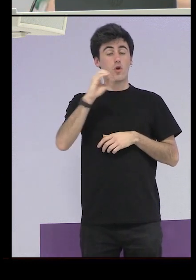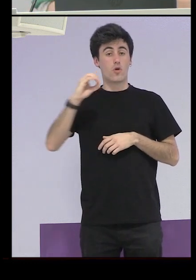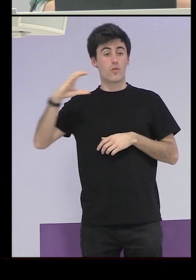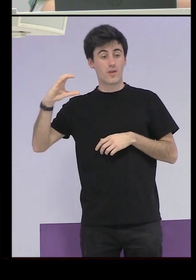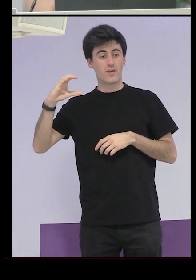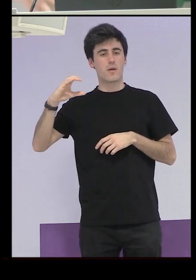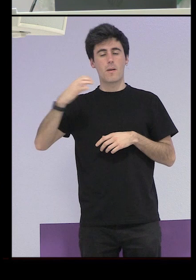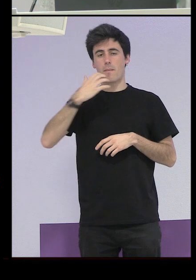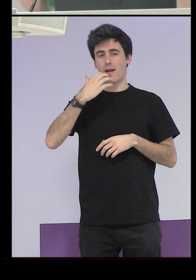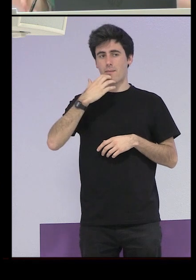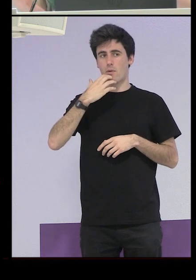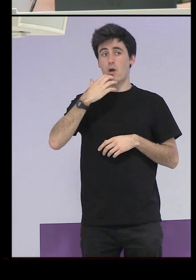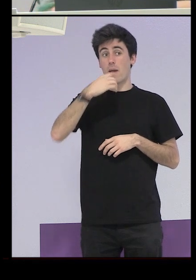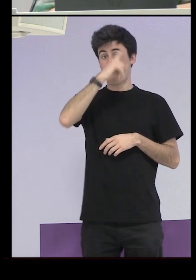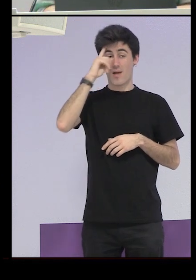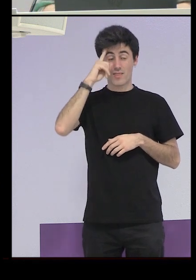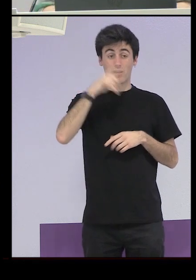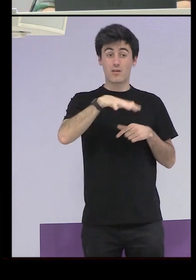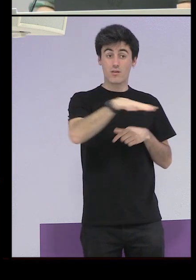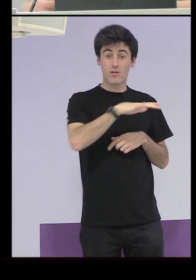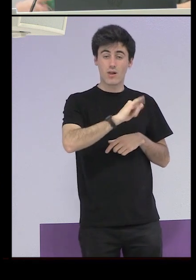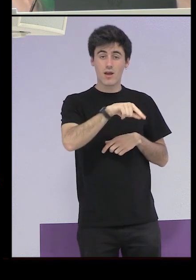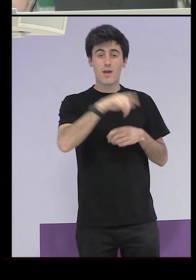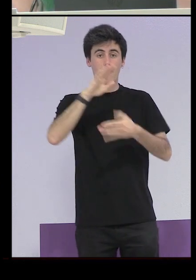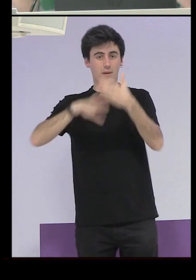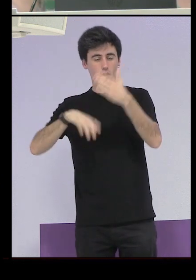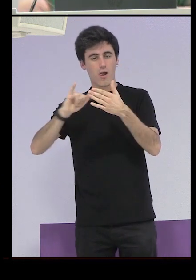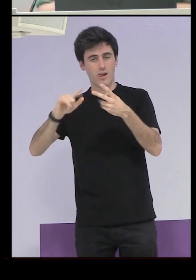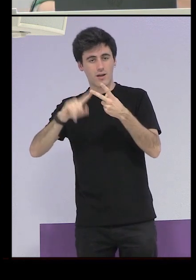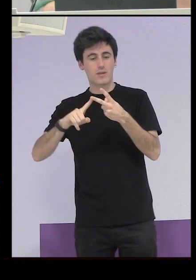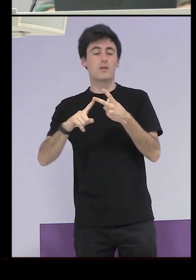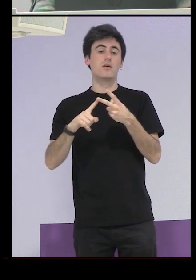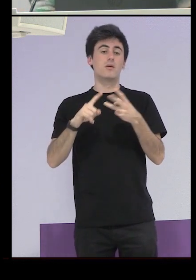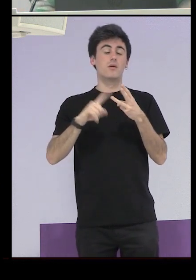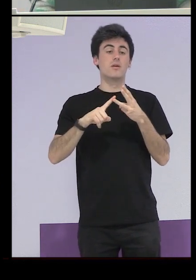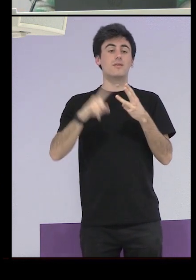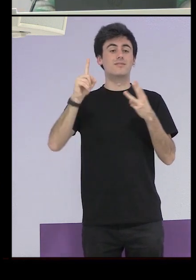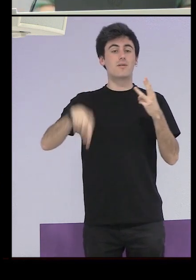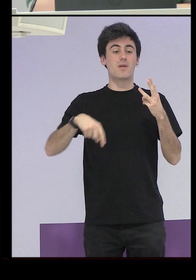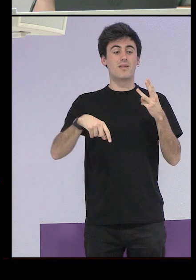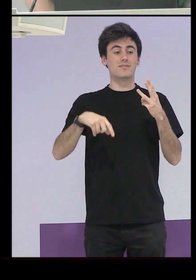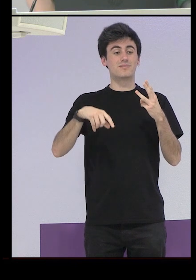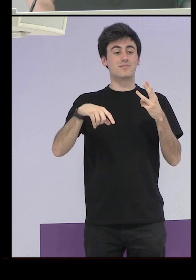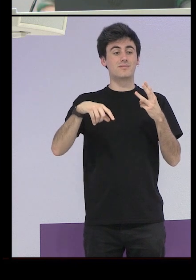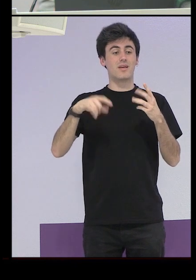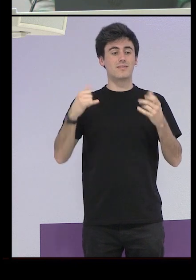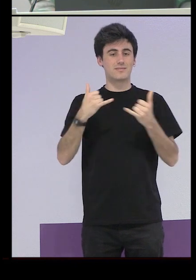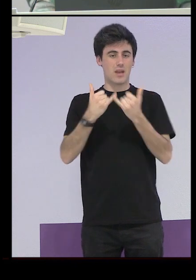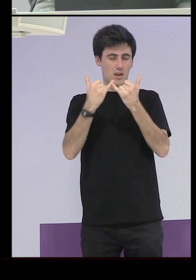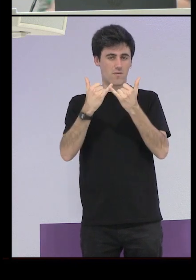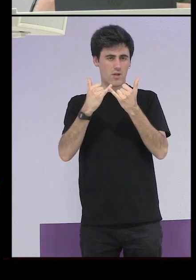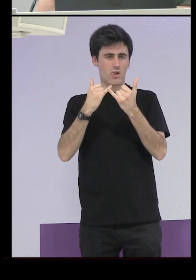sabemos que hubo en Madrid un espacio que era para eso sabemos que hubo en Barcelona también un espacio que era para eso también uno en Tenerife que de hecho en Tenerife